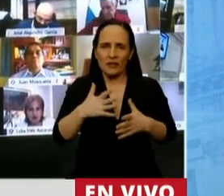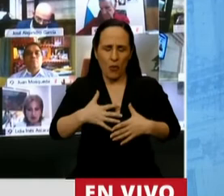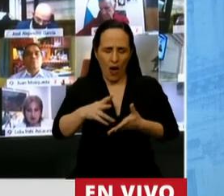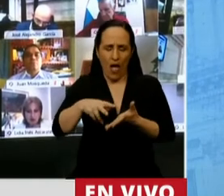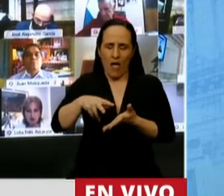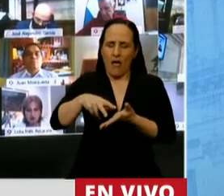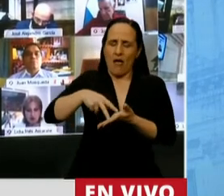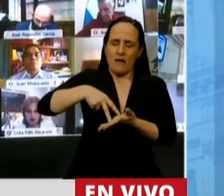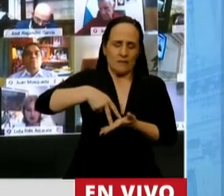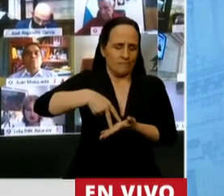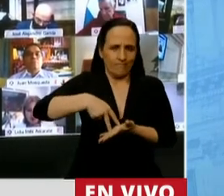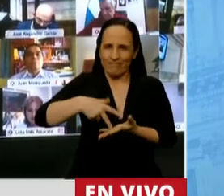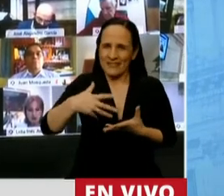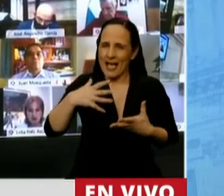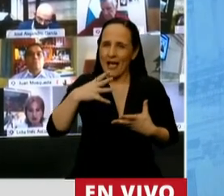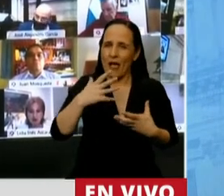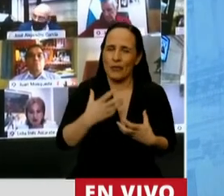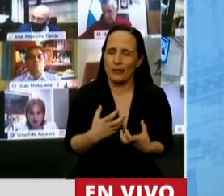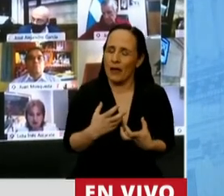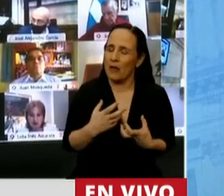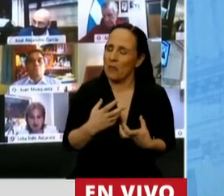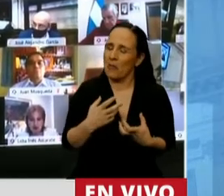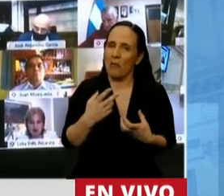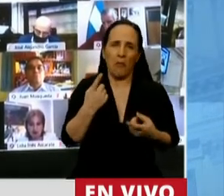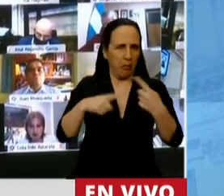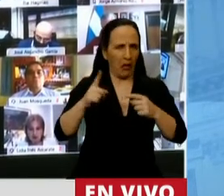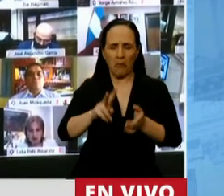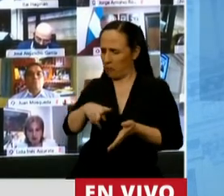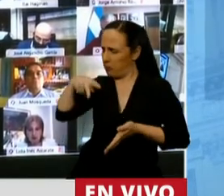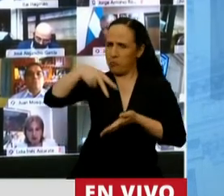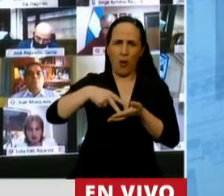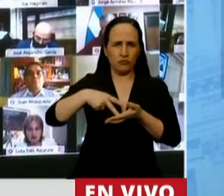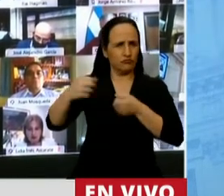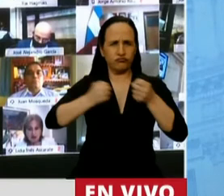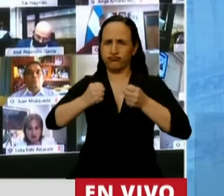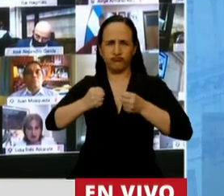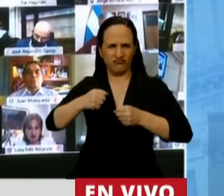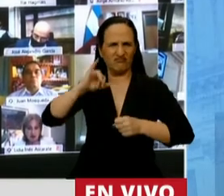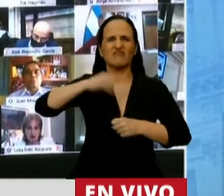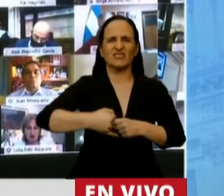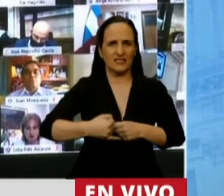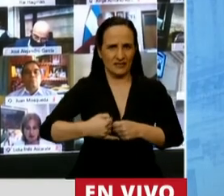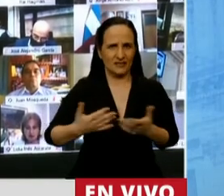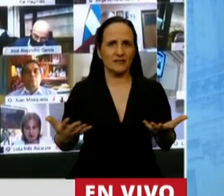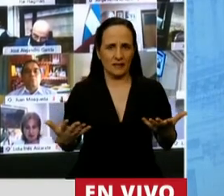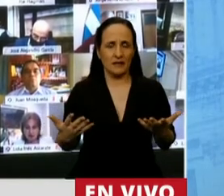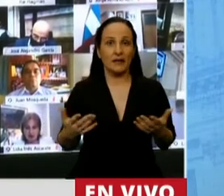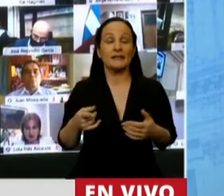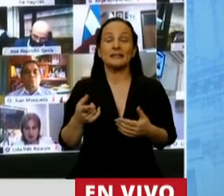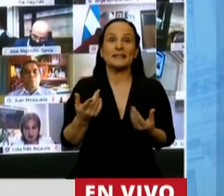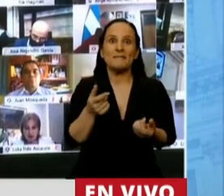tenemos la habilidad de salir corriendo. Es muy difícil poder poner en nombre lo que significa,